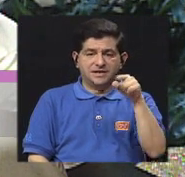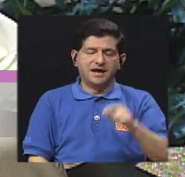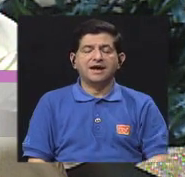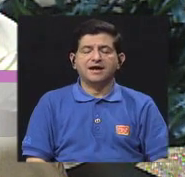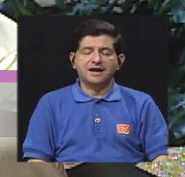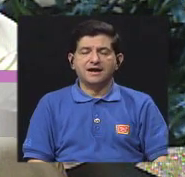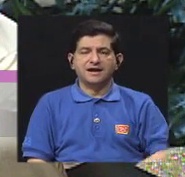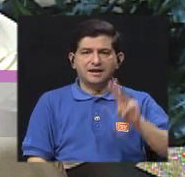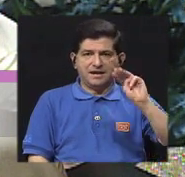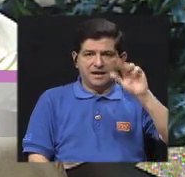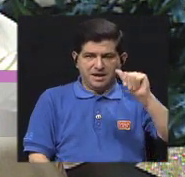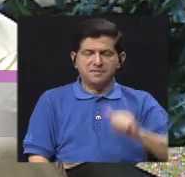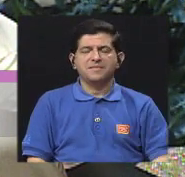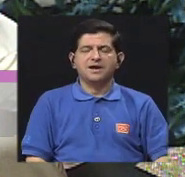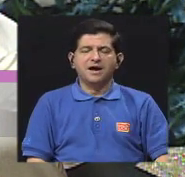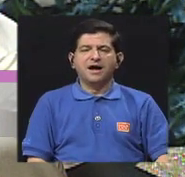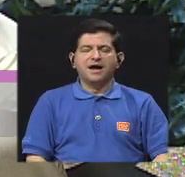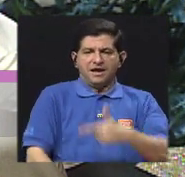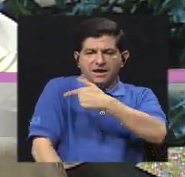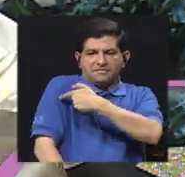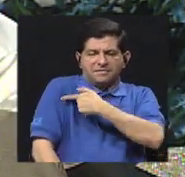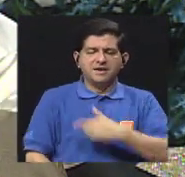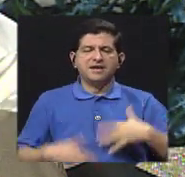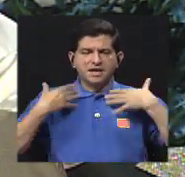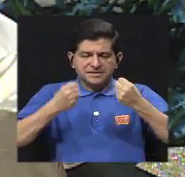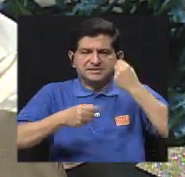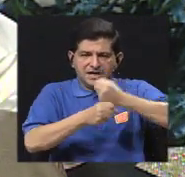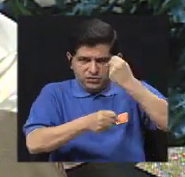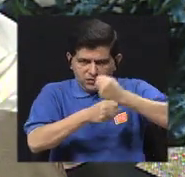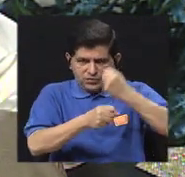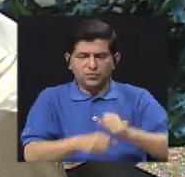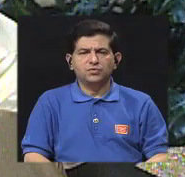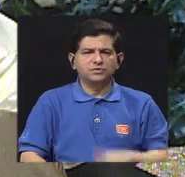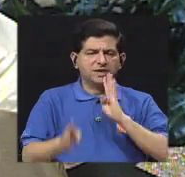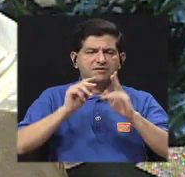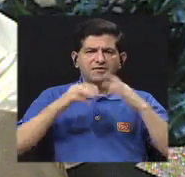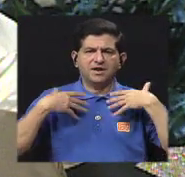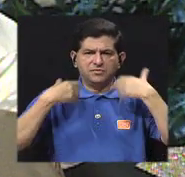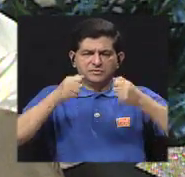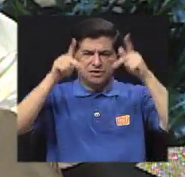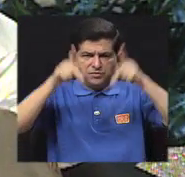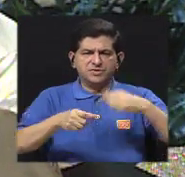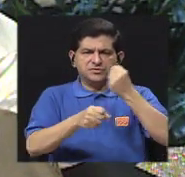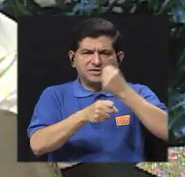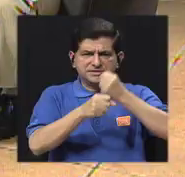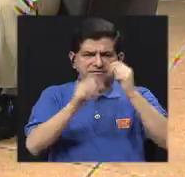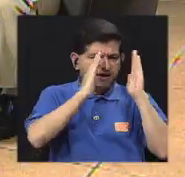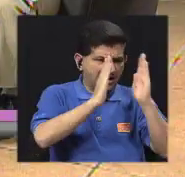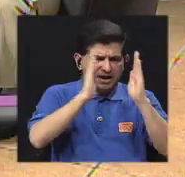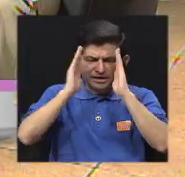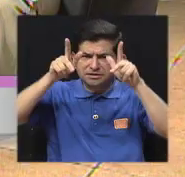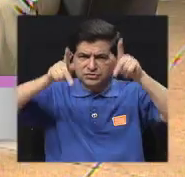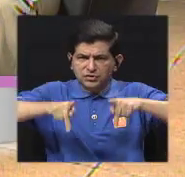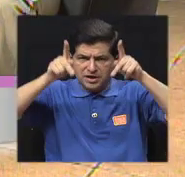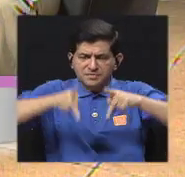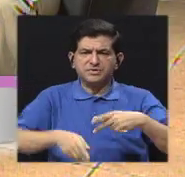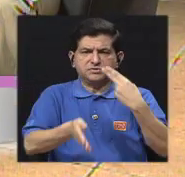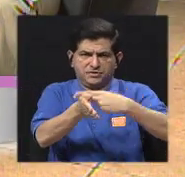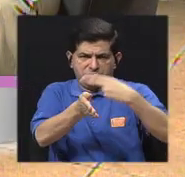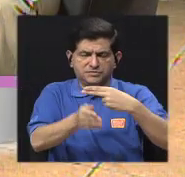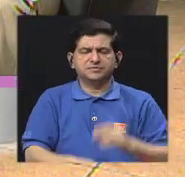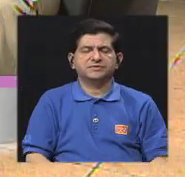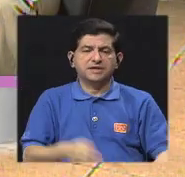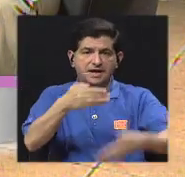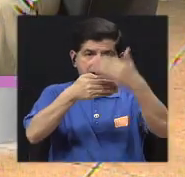Enfermería de Salud Laboral y estamos comentando un poco acerca de la salud de las personas que trabajan atendiendo a pacientes. Y yo,